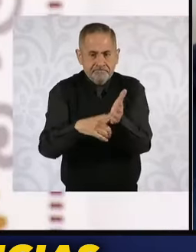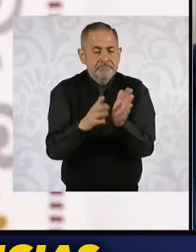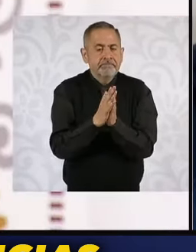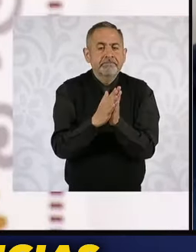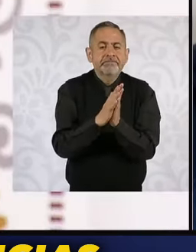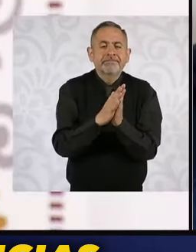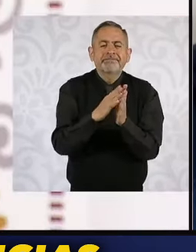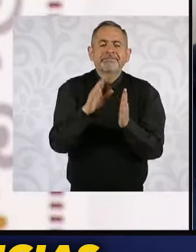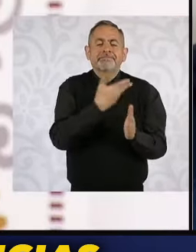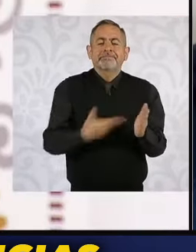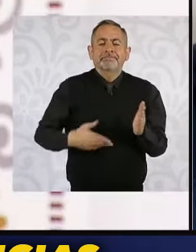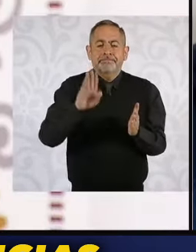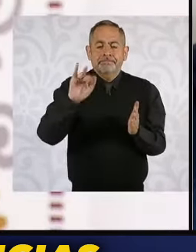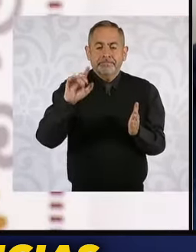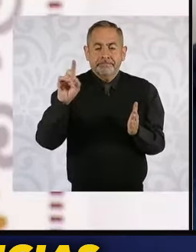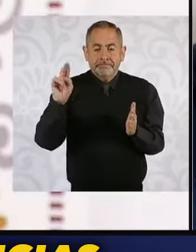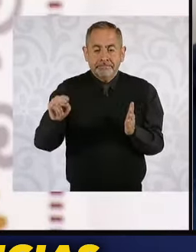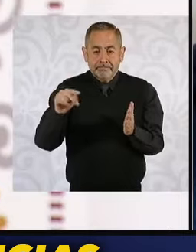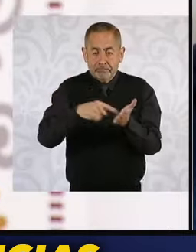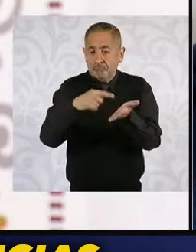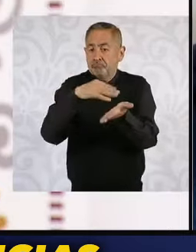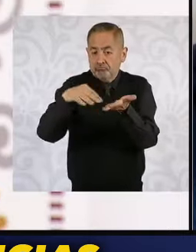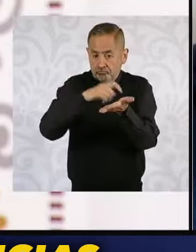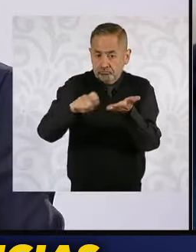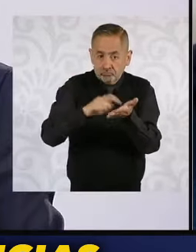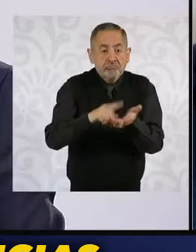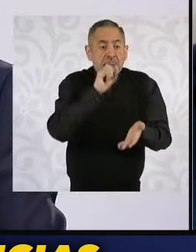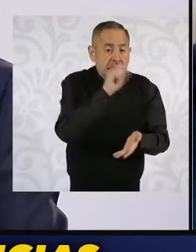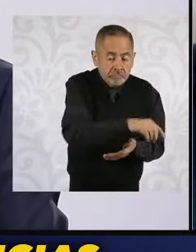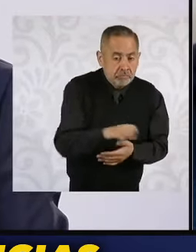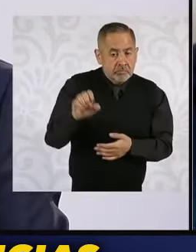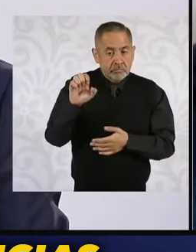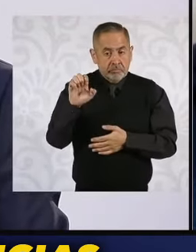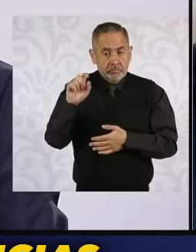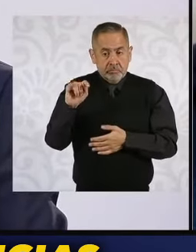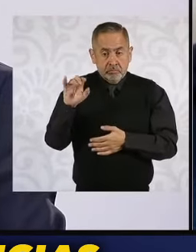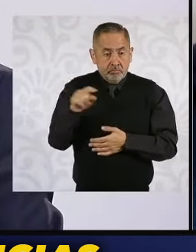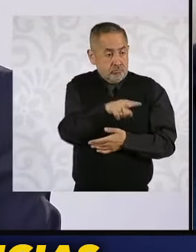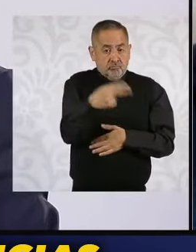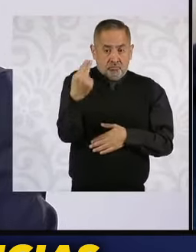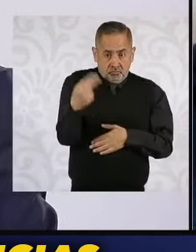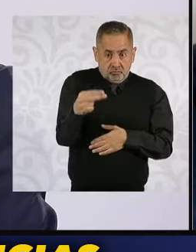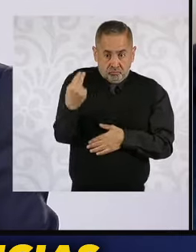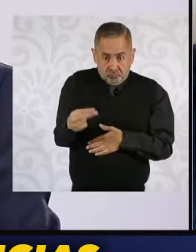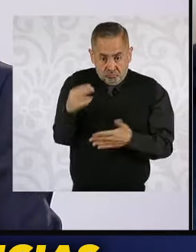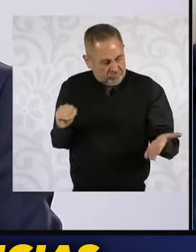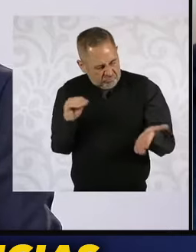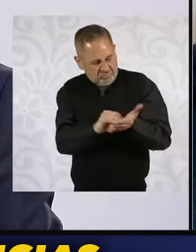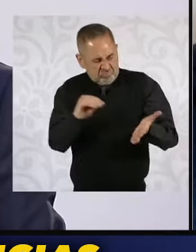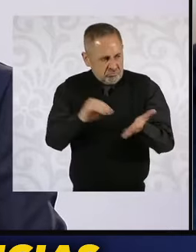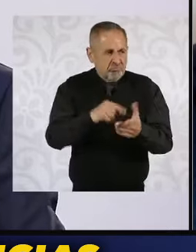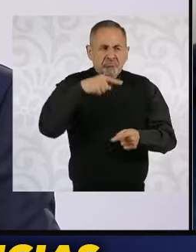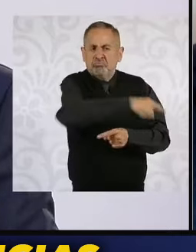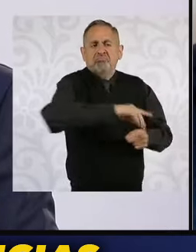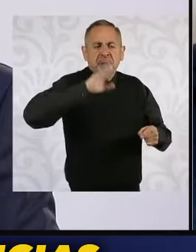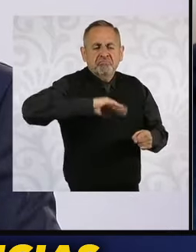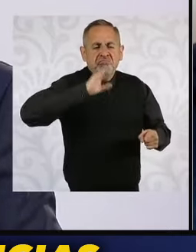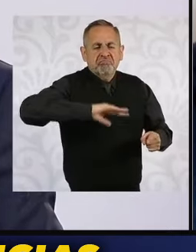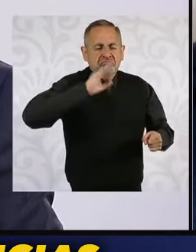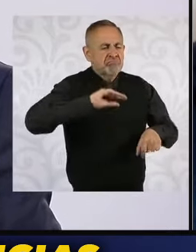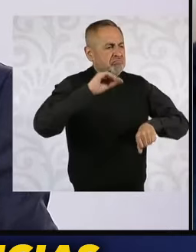que hay un problema ético que incluso menciona a algunos de los ministros por sus comportamientos y su conflicto de interés.